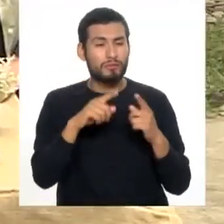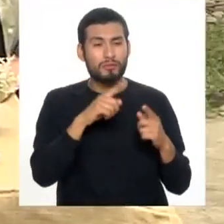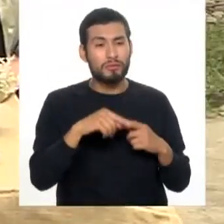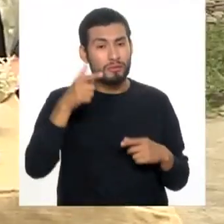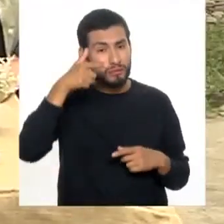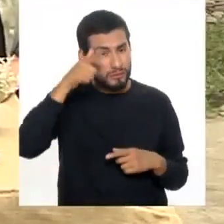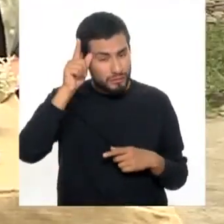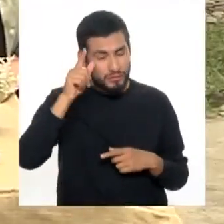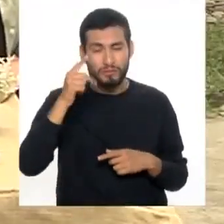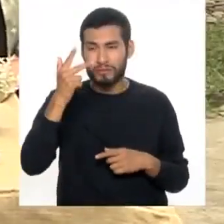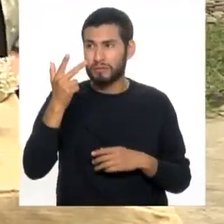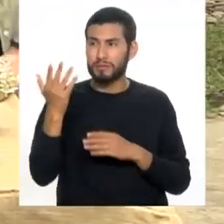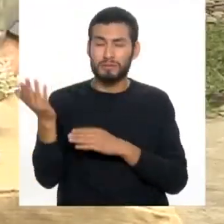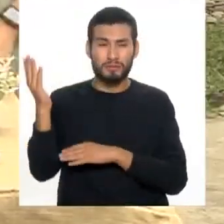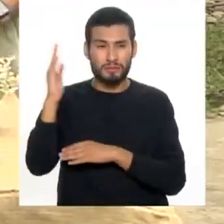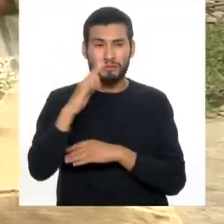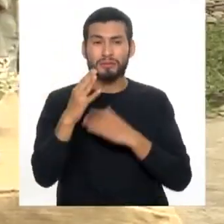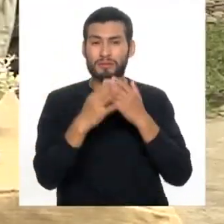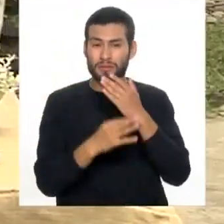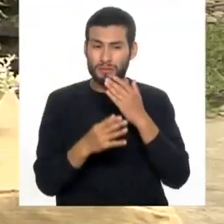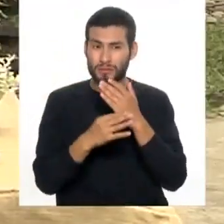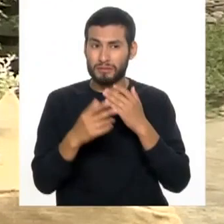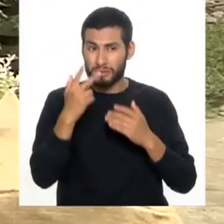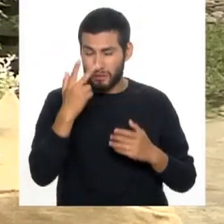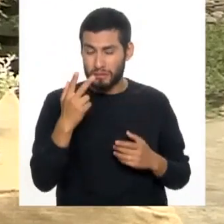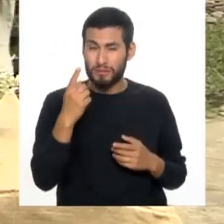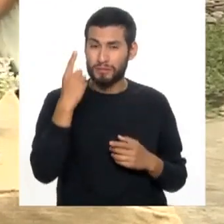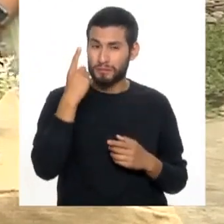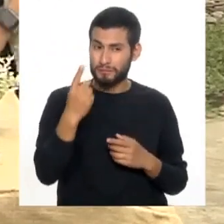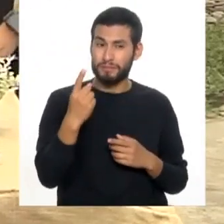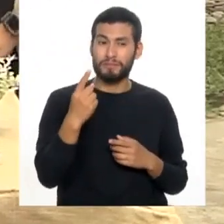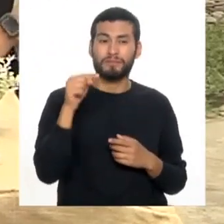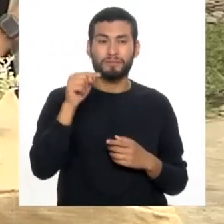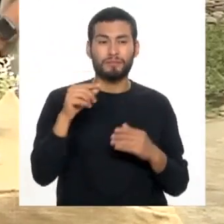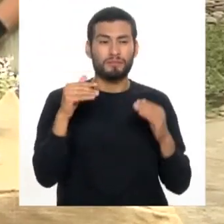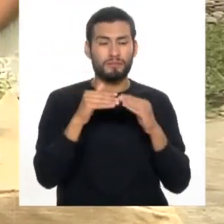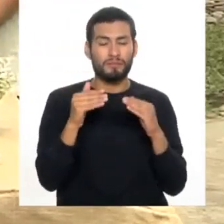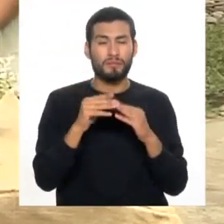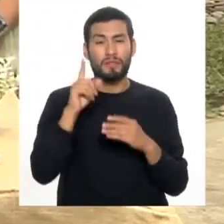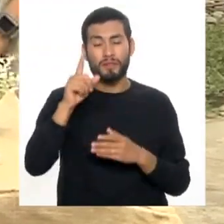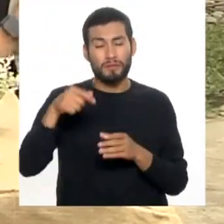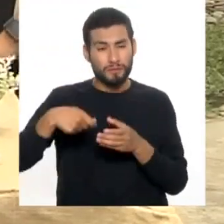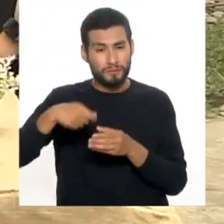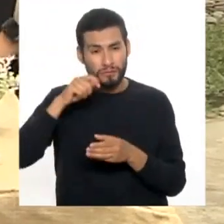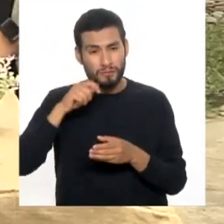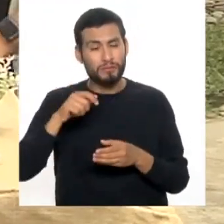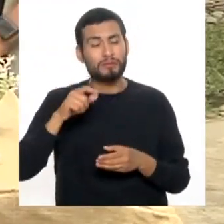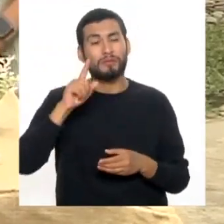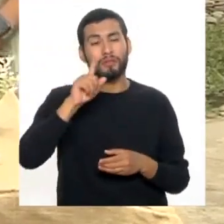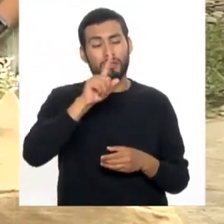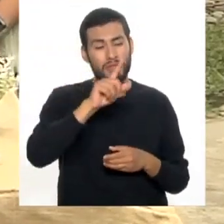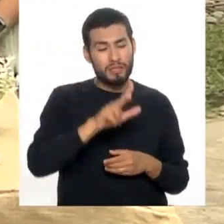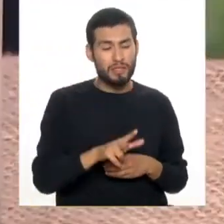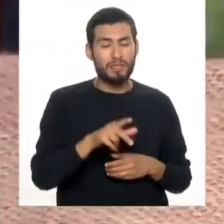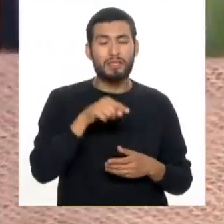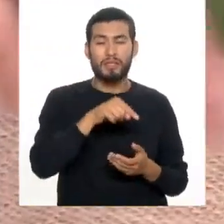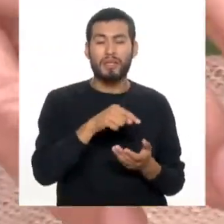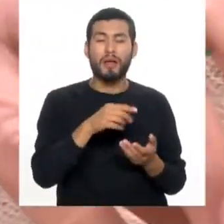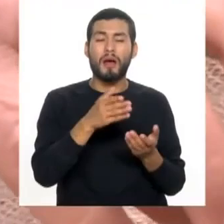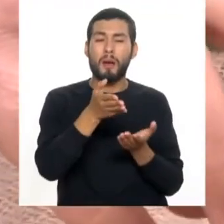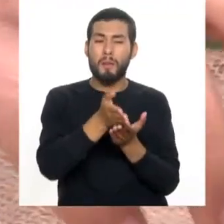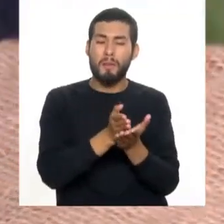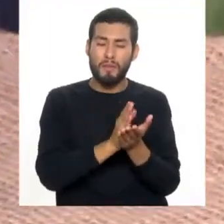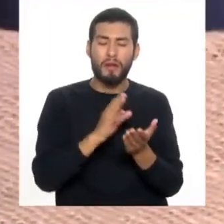lácteos 3 al día. Grasas, tres porciones. Una porción equivale a una cucharadita, un tercio de palta o 30